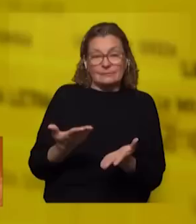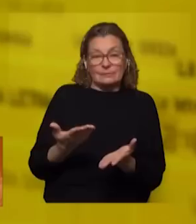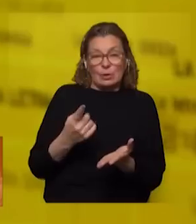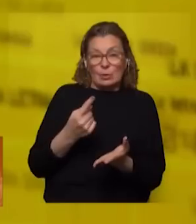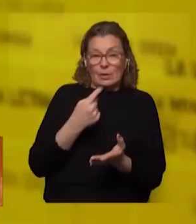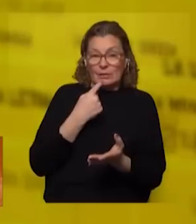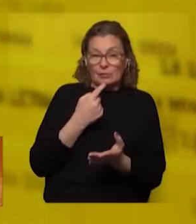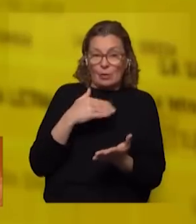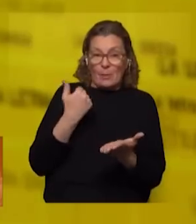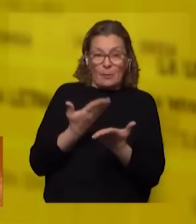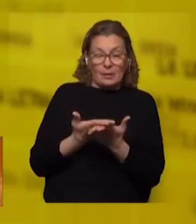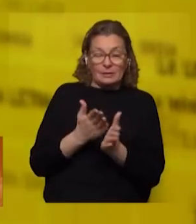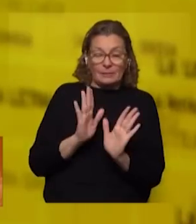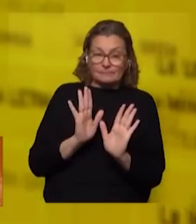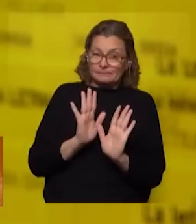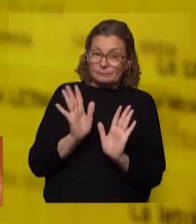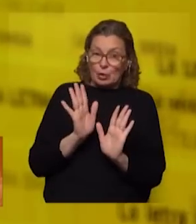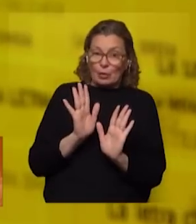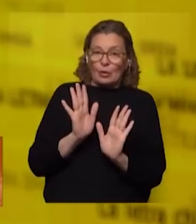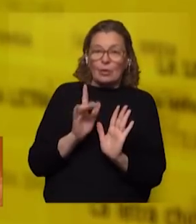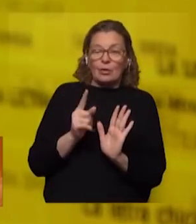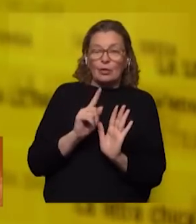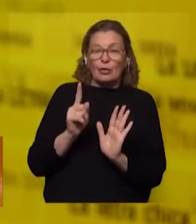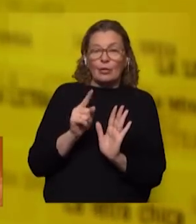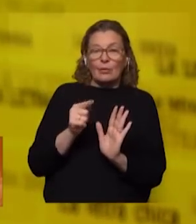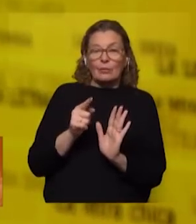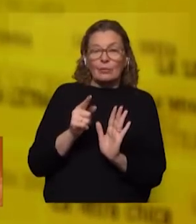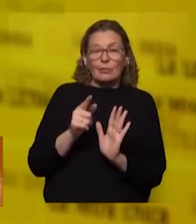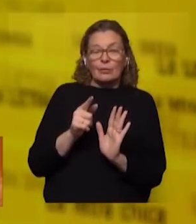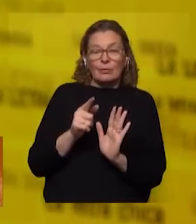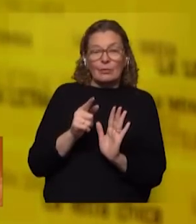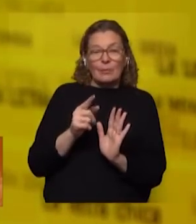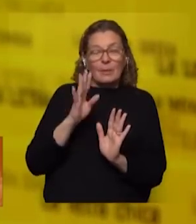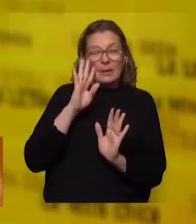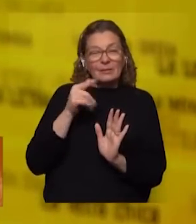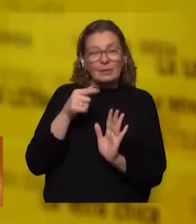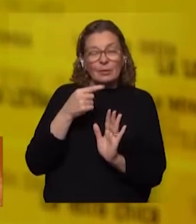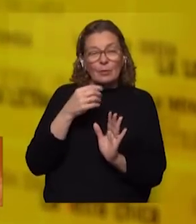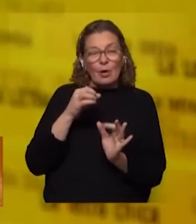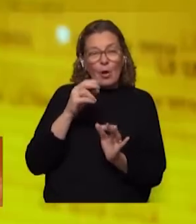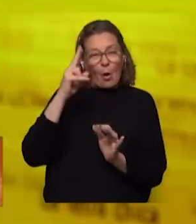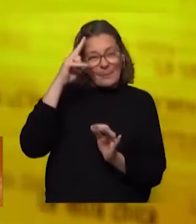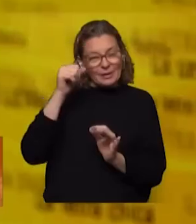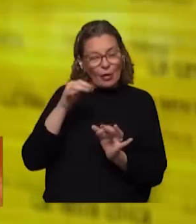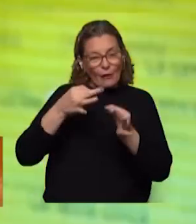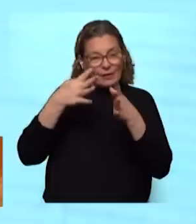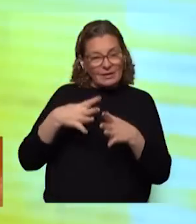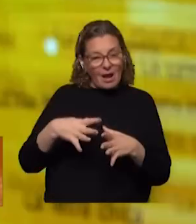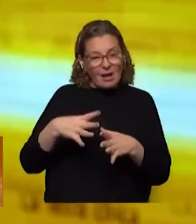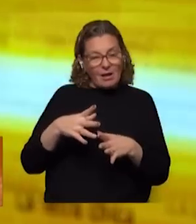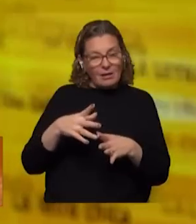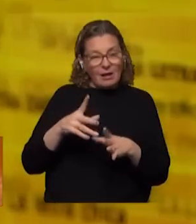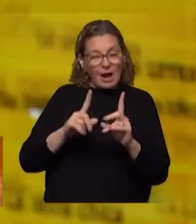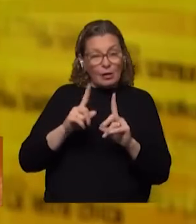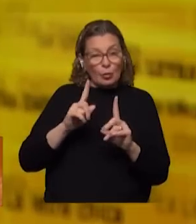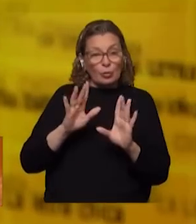considerado la propuesta incluso no ha habido me parece pronunciamientos oficiales de los sectores aunque